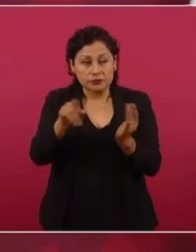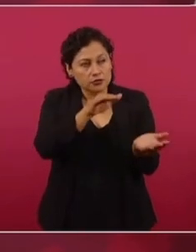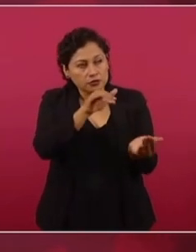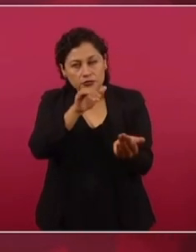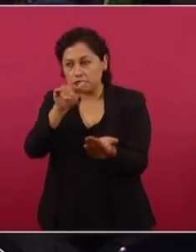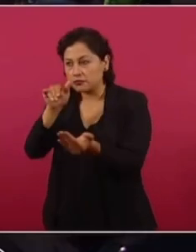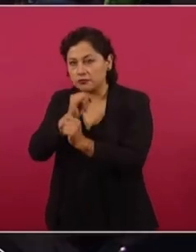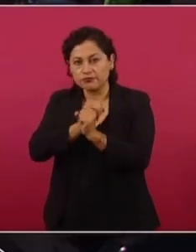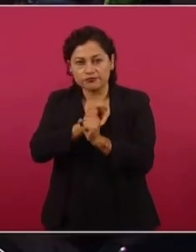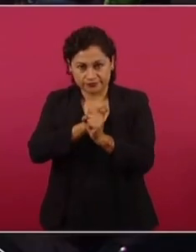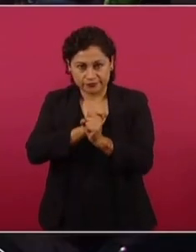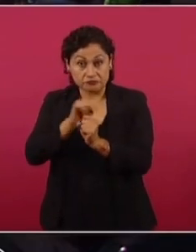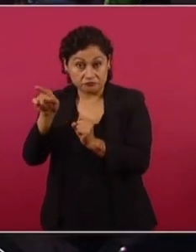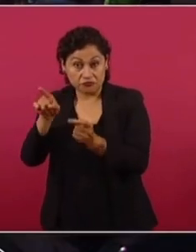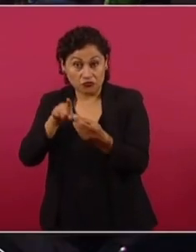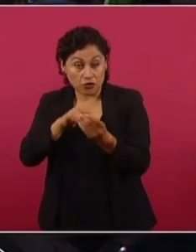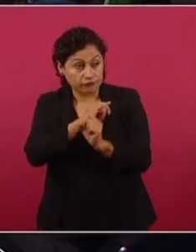Estados Unidos,